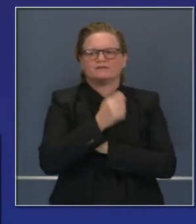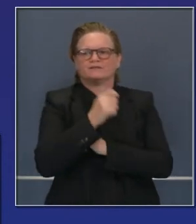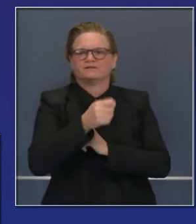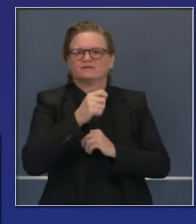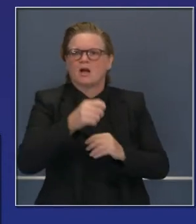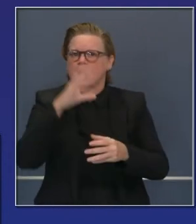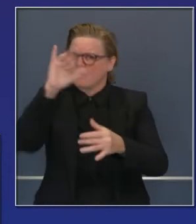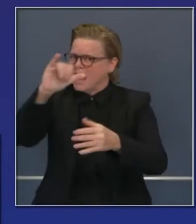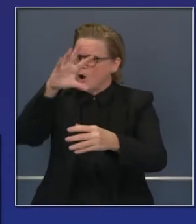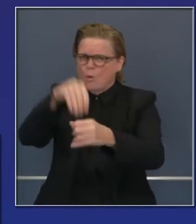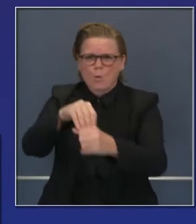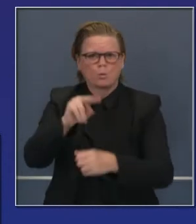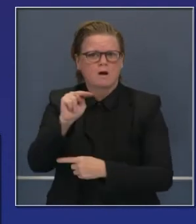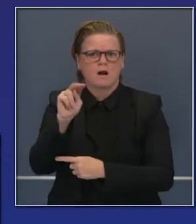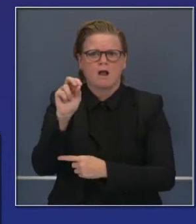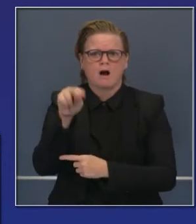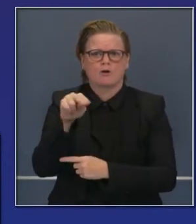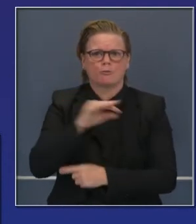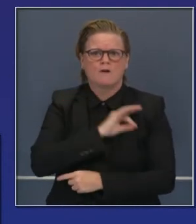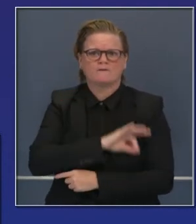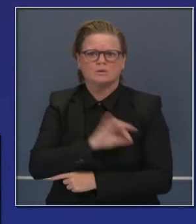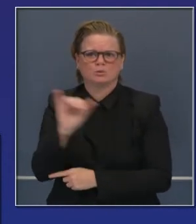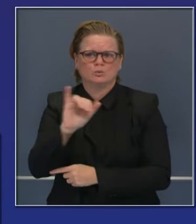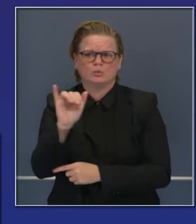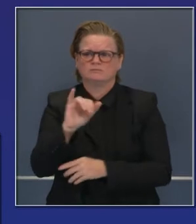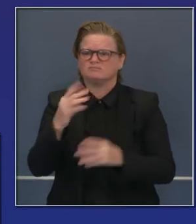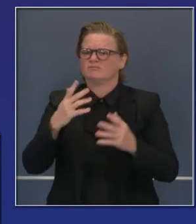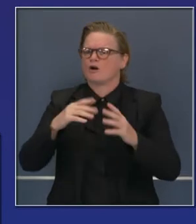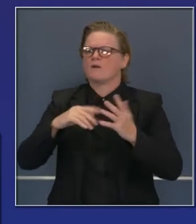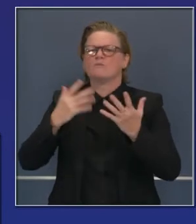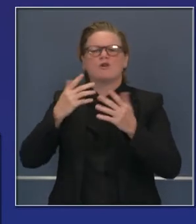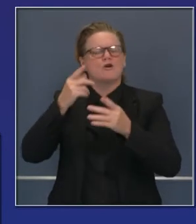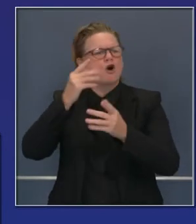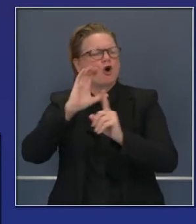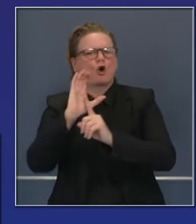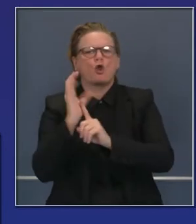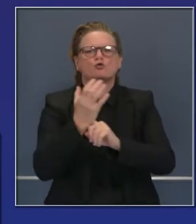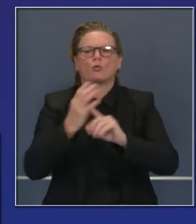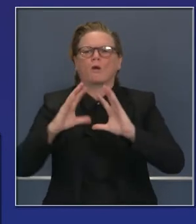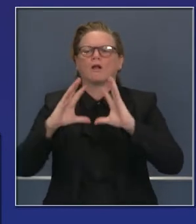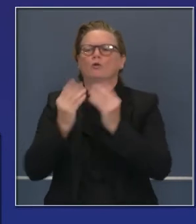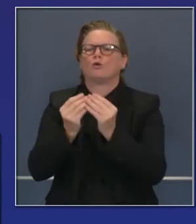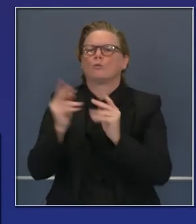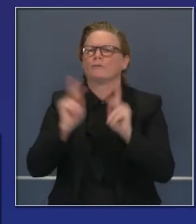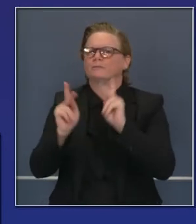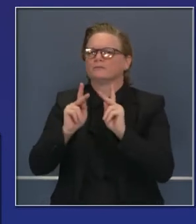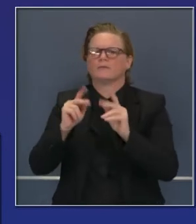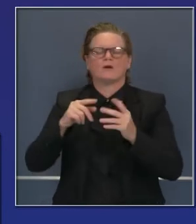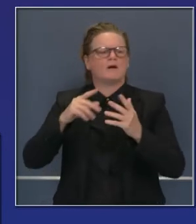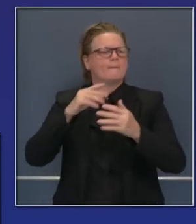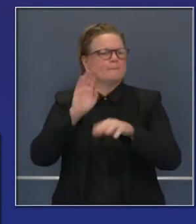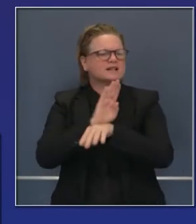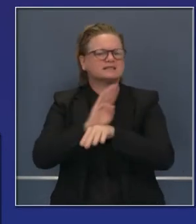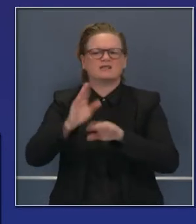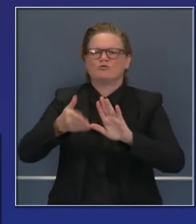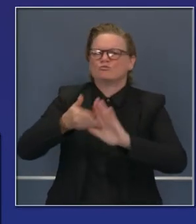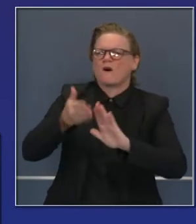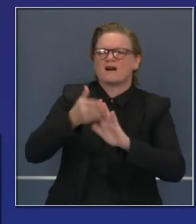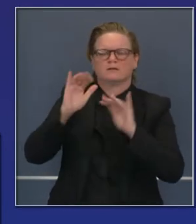organizaciones sin afán de lucro. Nunca debemos olvidar a estas organizaciones importantes,